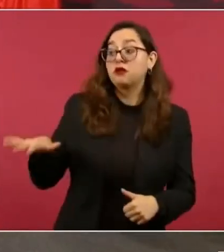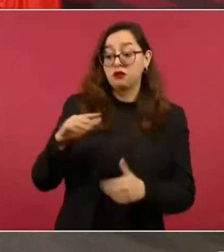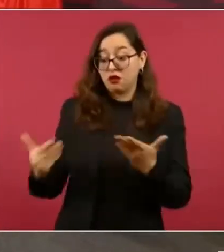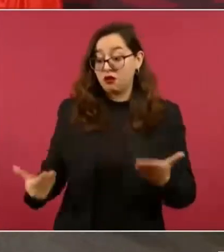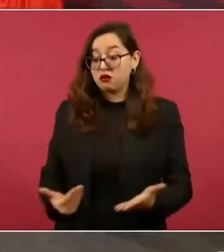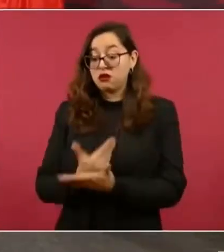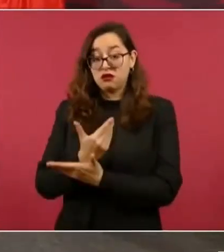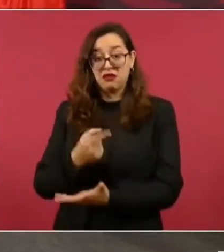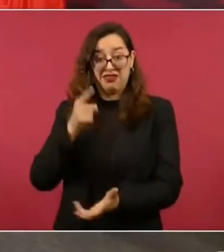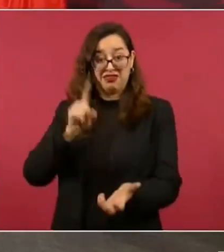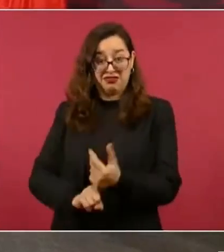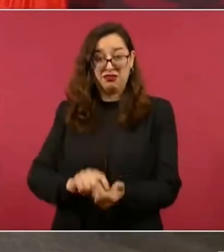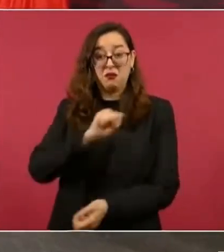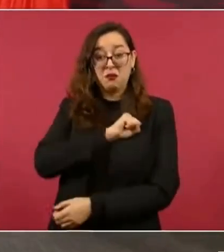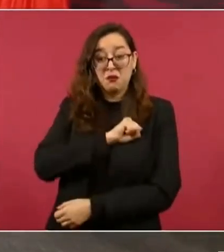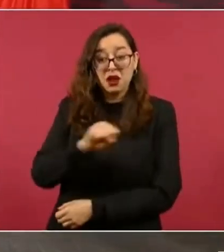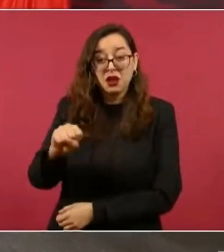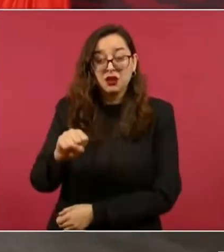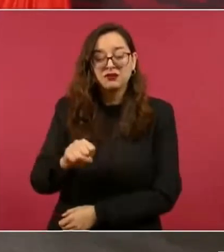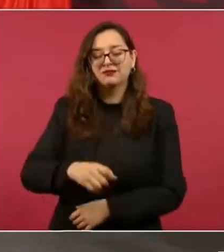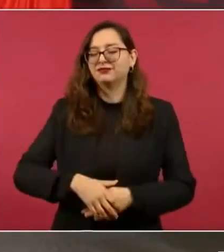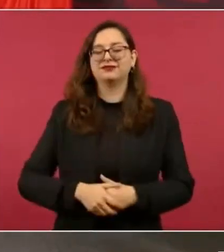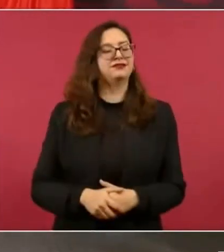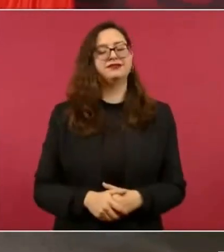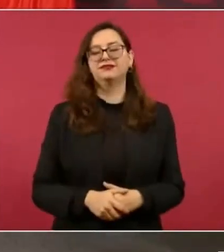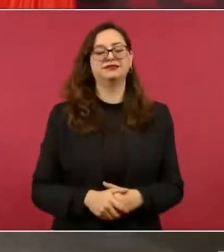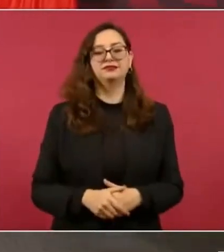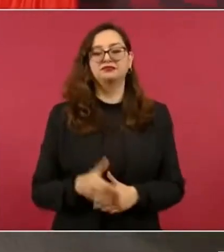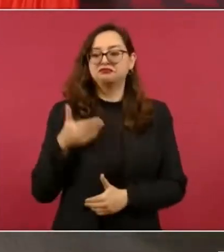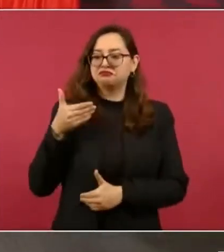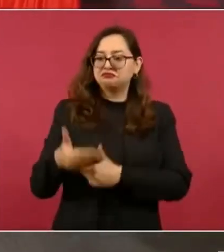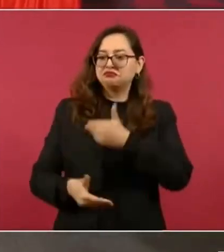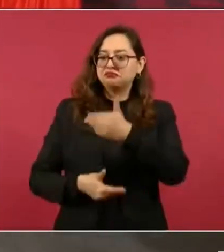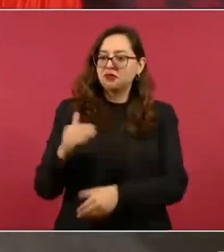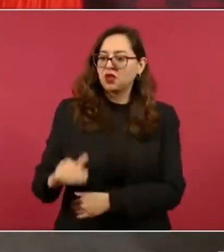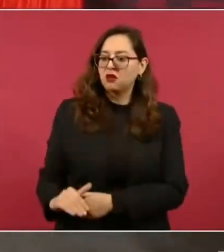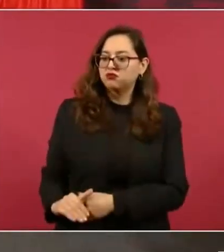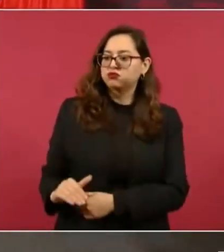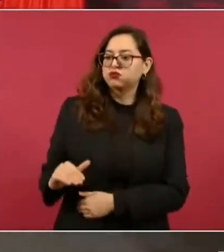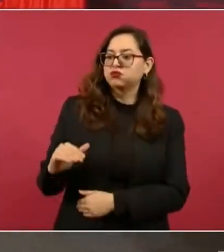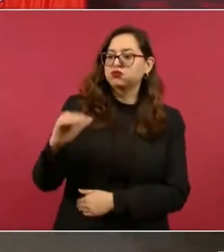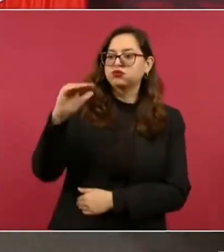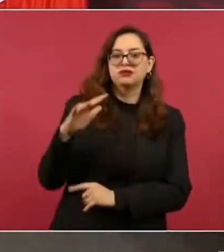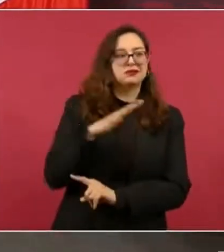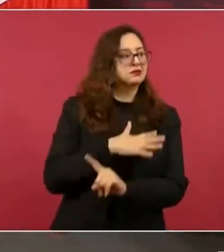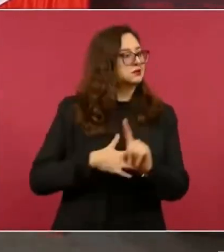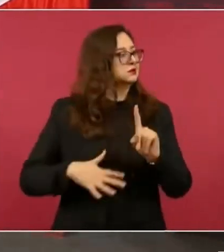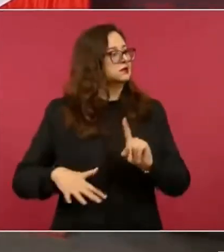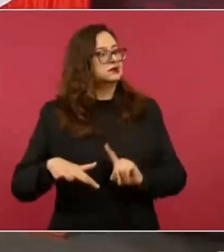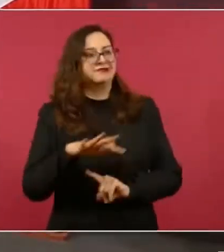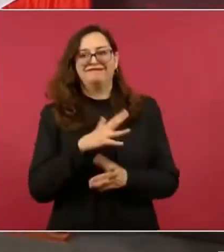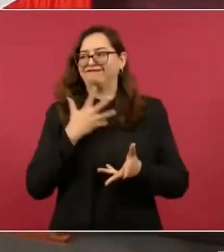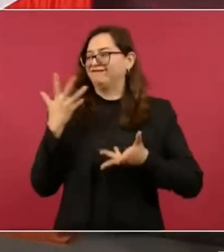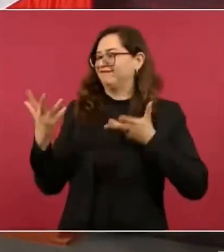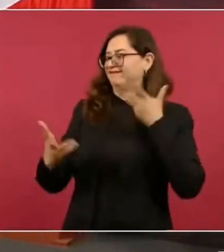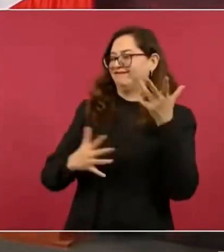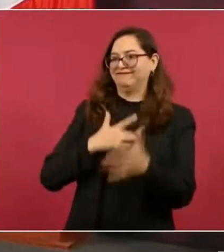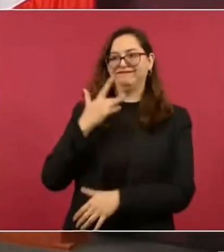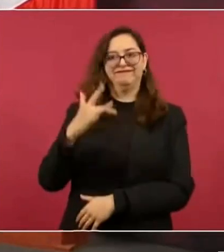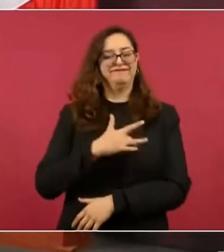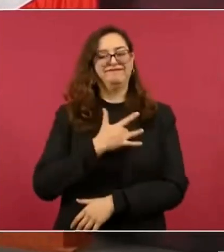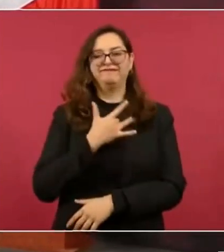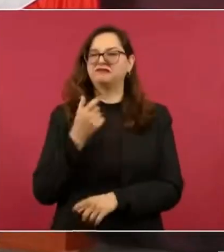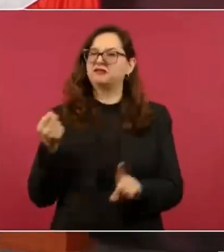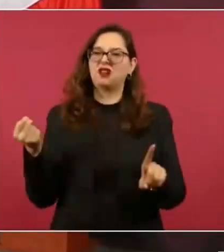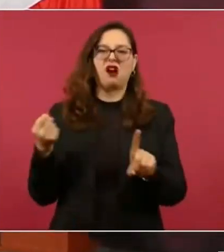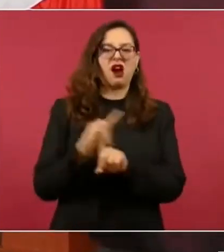circunstancias las que llevan a muchos a tomar el camino de las conductas antisociales, ya sea